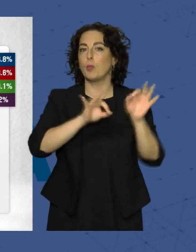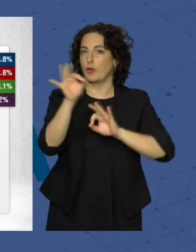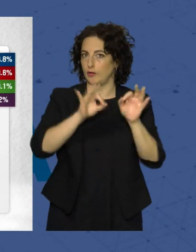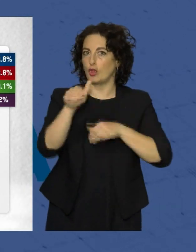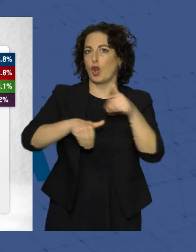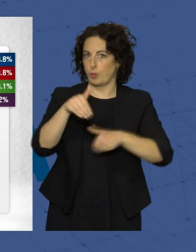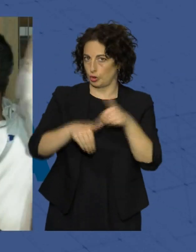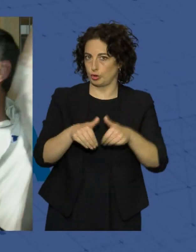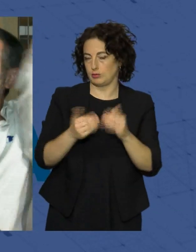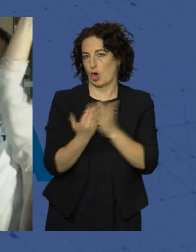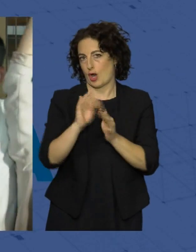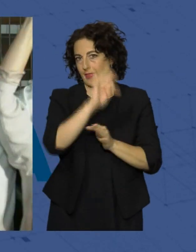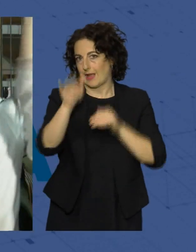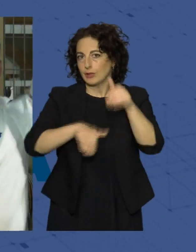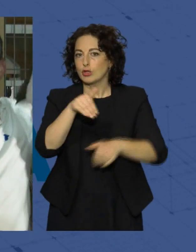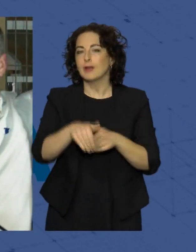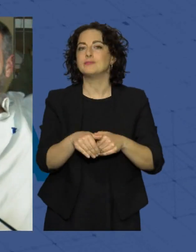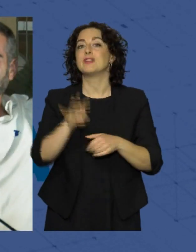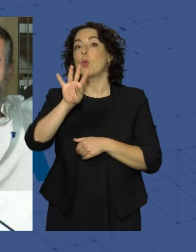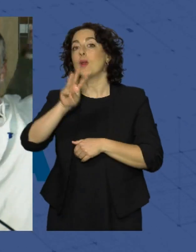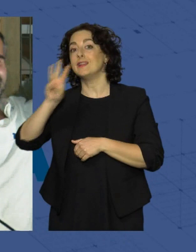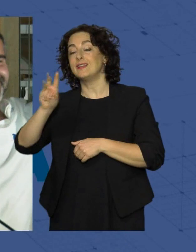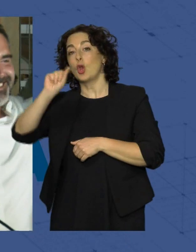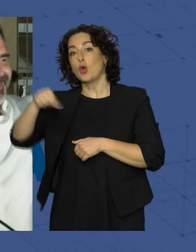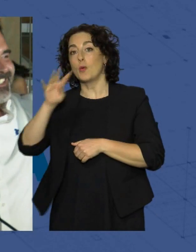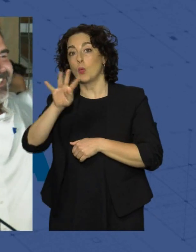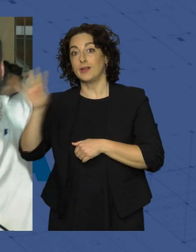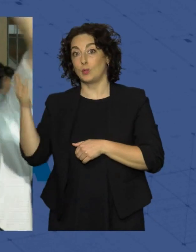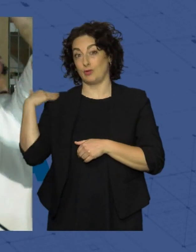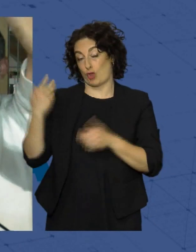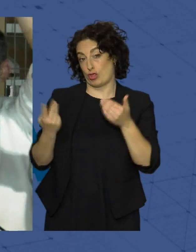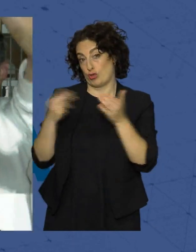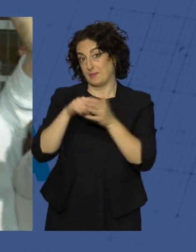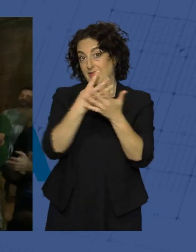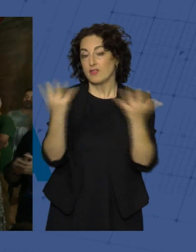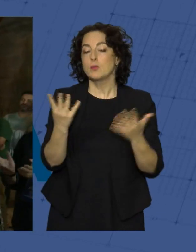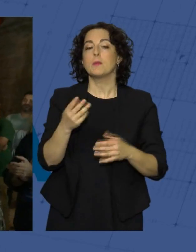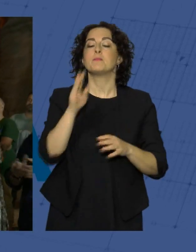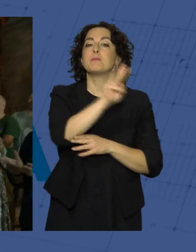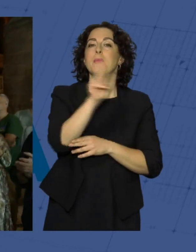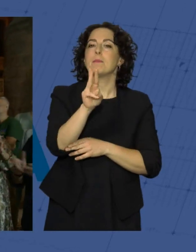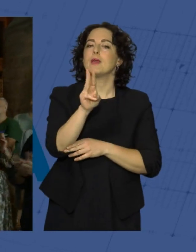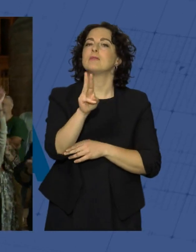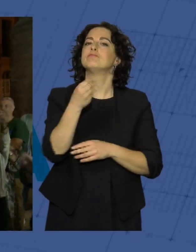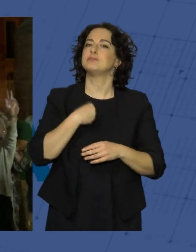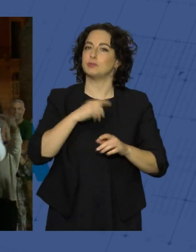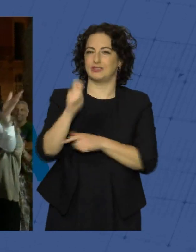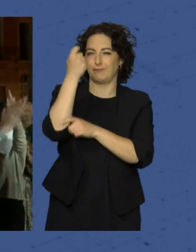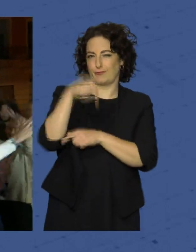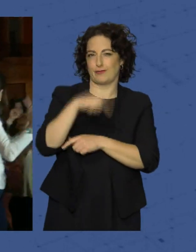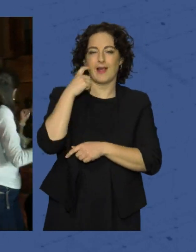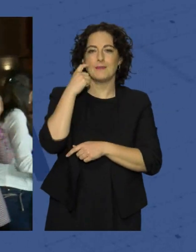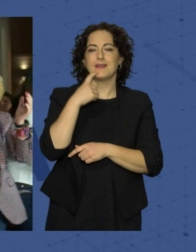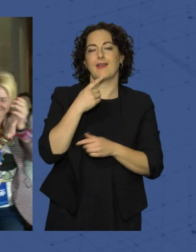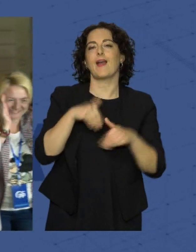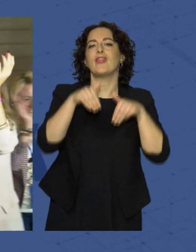en la jornada electoral, frente al 43,44% que obtuvo en 2019. Los populares revalidan su triunfo en Almería, esta vez con la candidata María